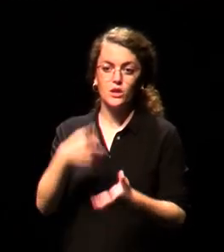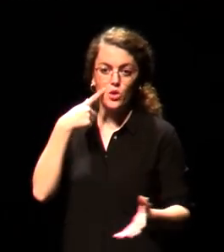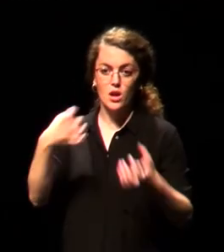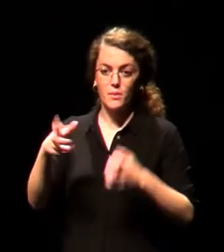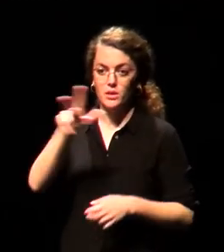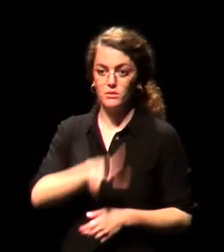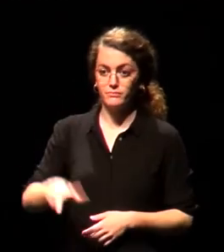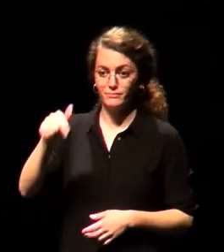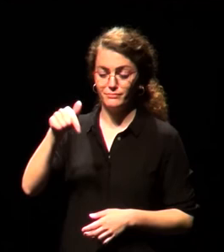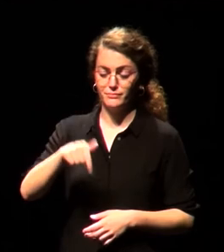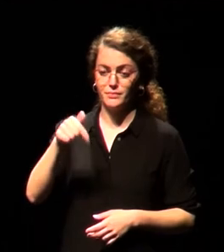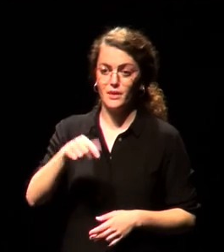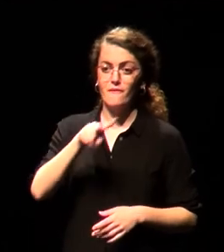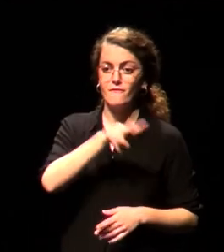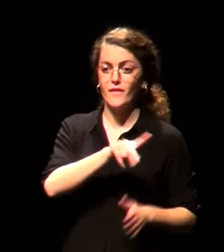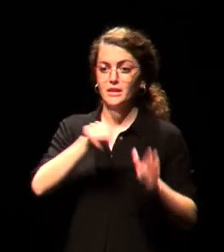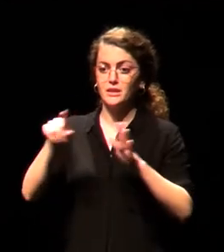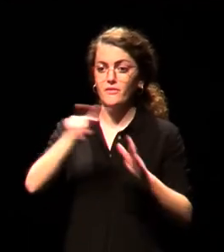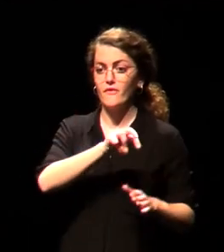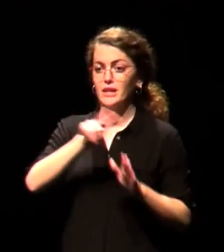mayo en estas salas del Teatro Vallinclán.